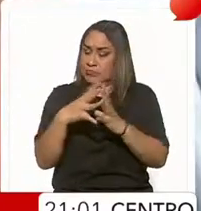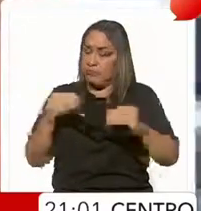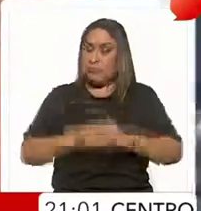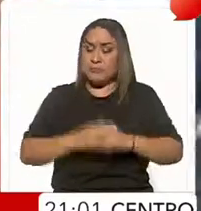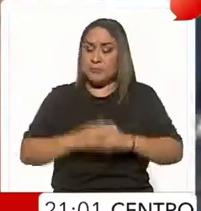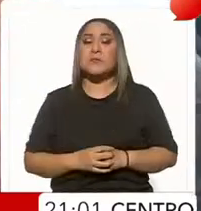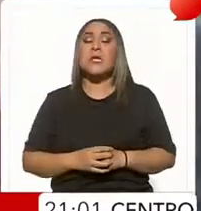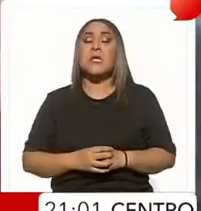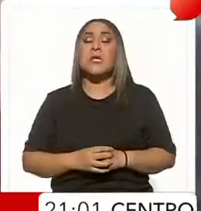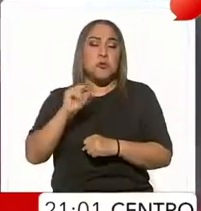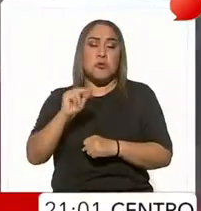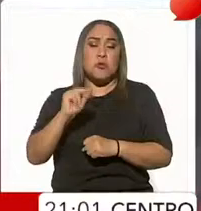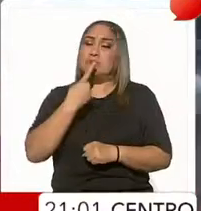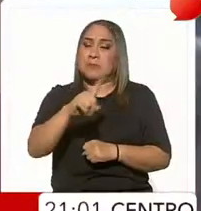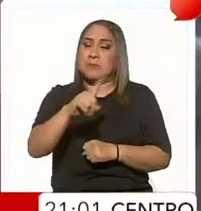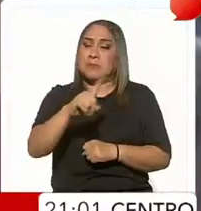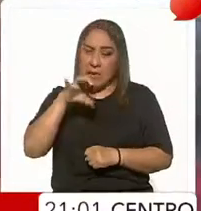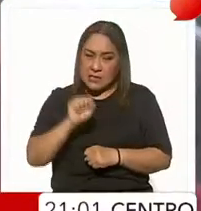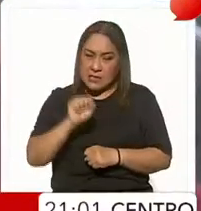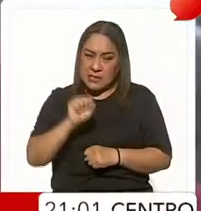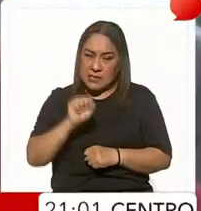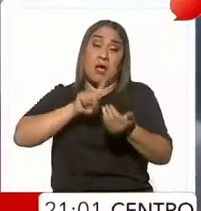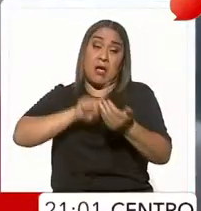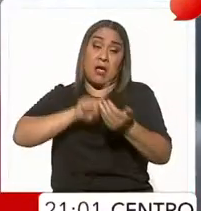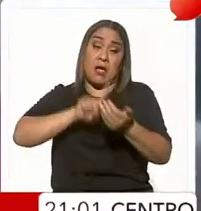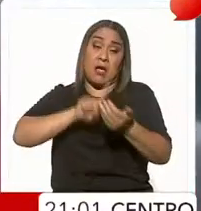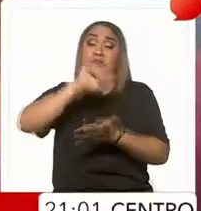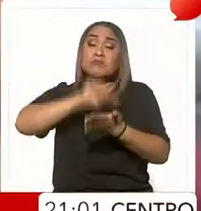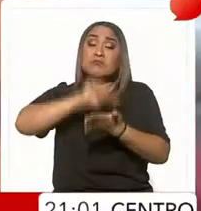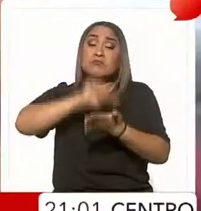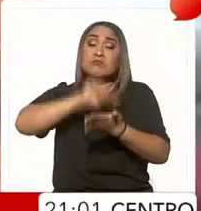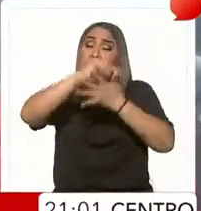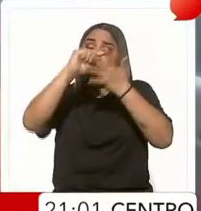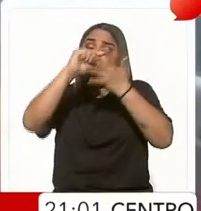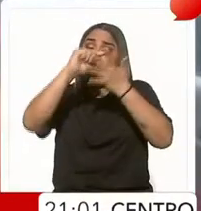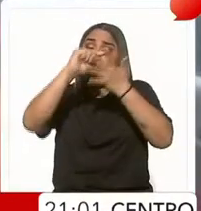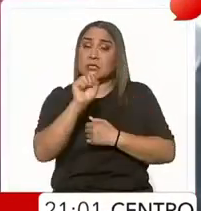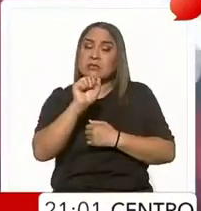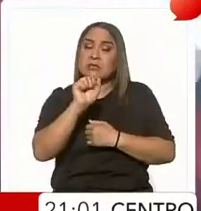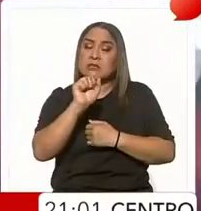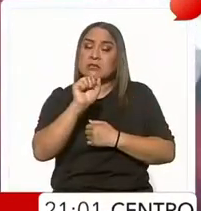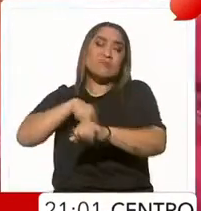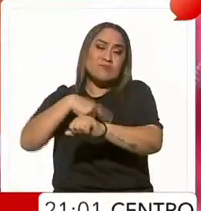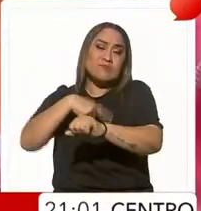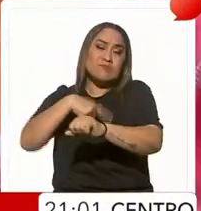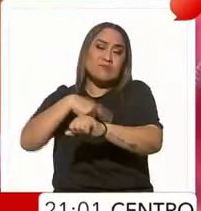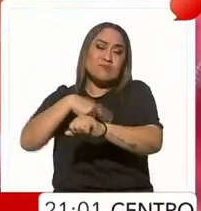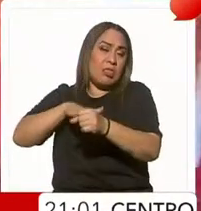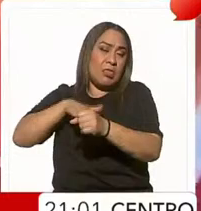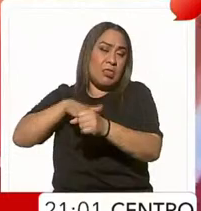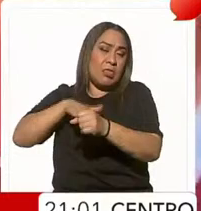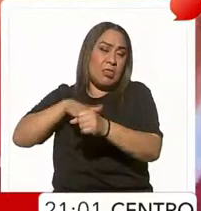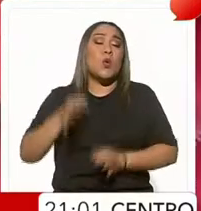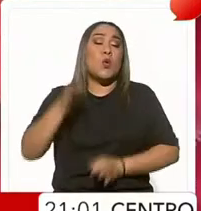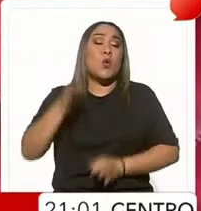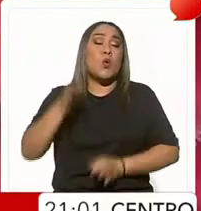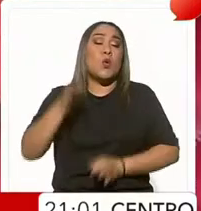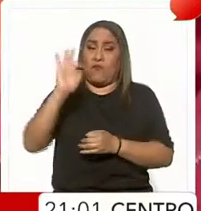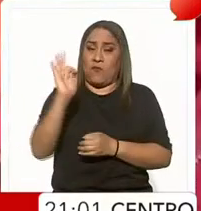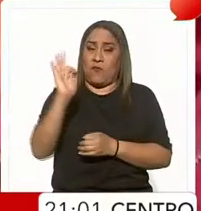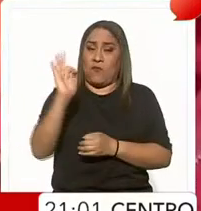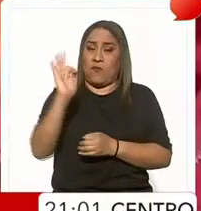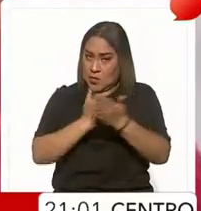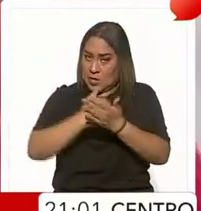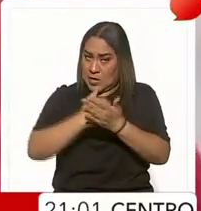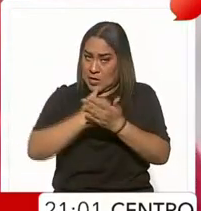Niegan amparos a Andrés Roemer, acusado por más de 60 acusaciones de mujeres por violación y acoso sexual. Un juez federal con sede en la Ciudad de